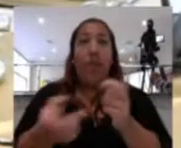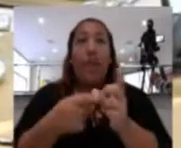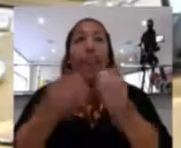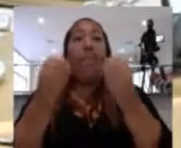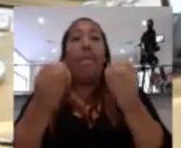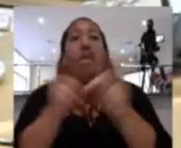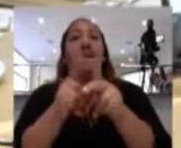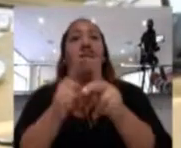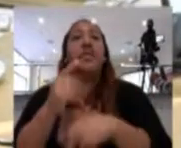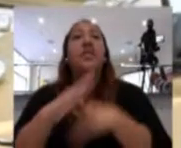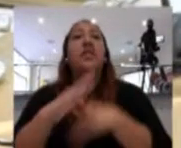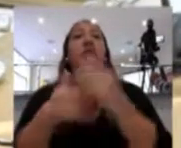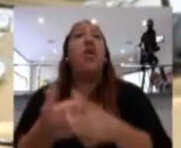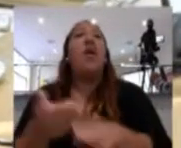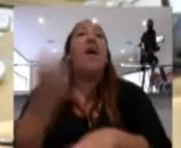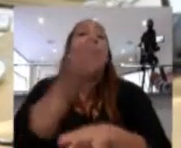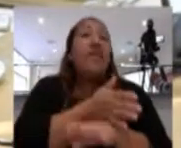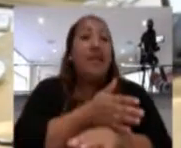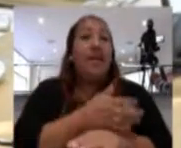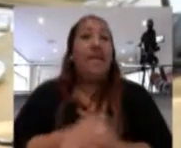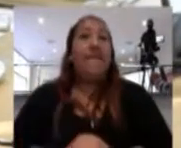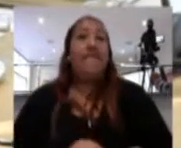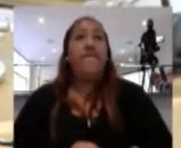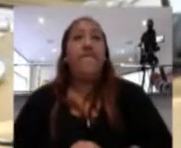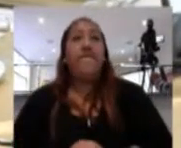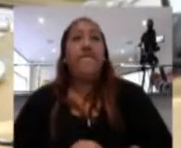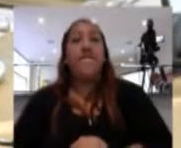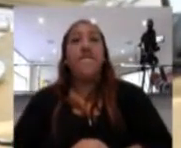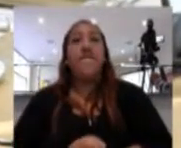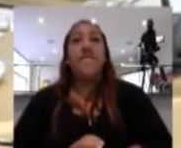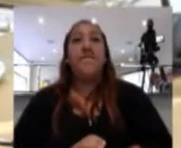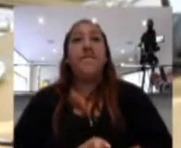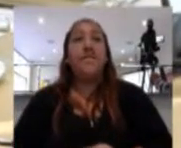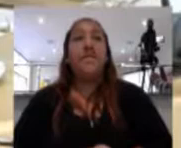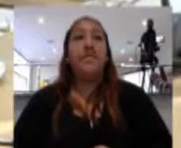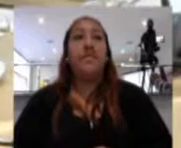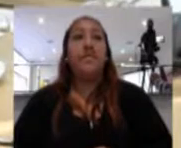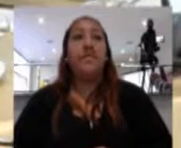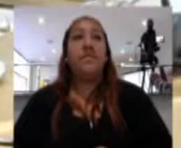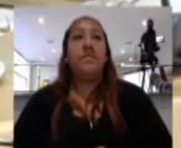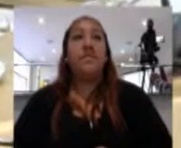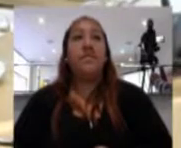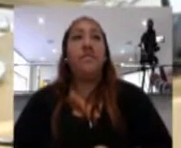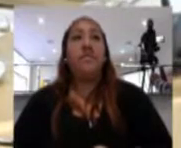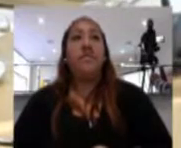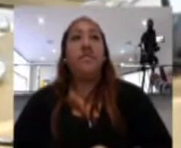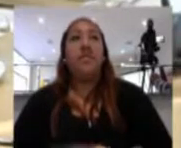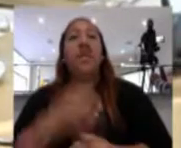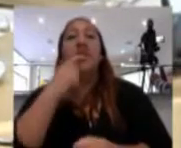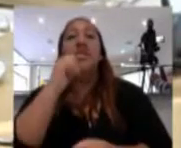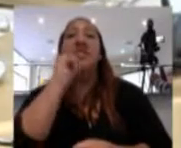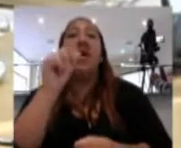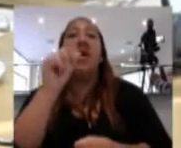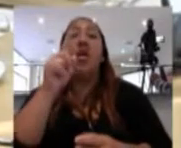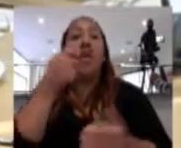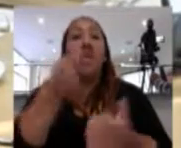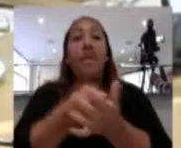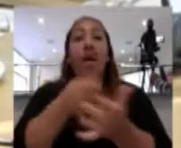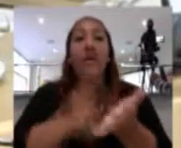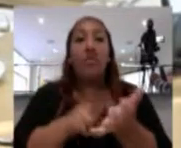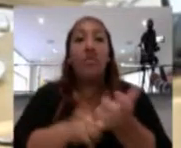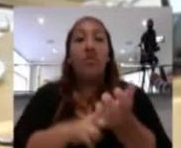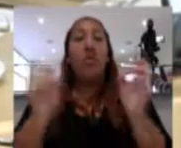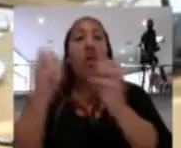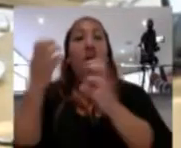como de los que se les ha acotado deuda tributaria o